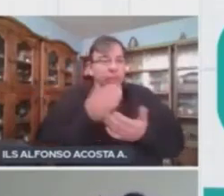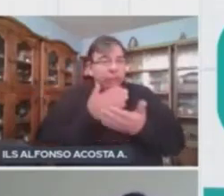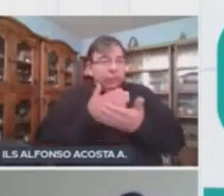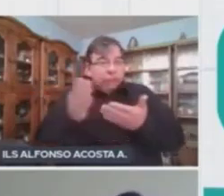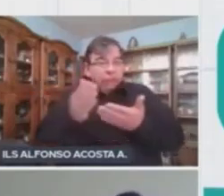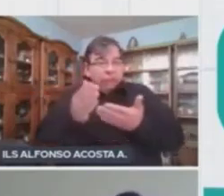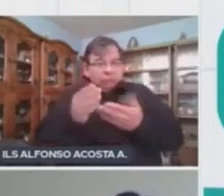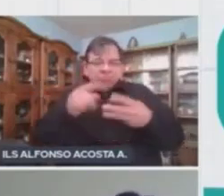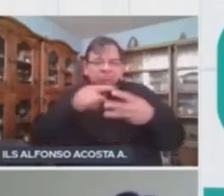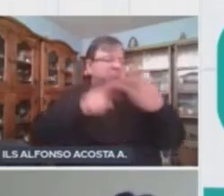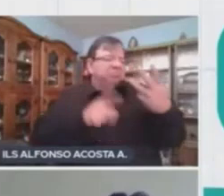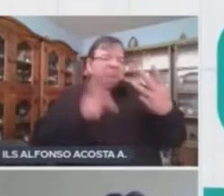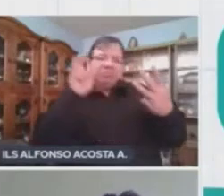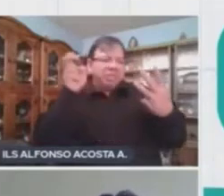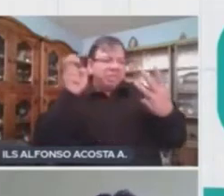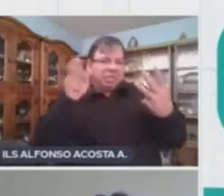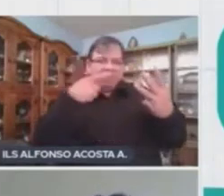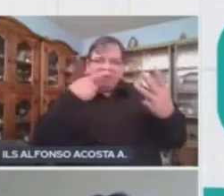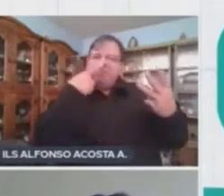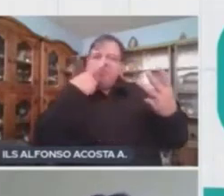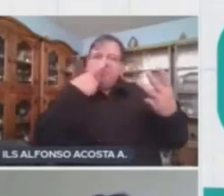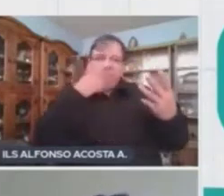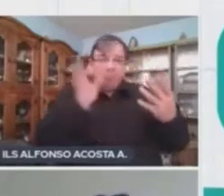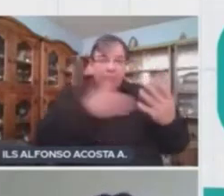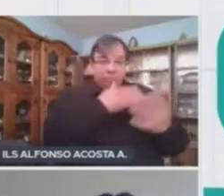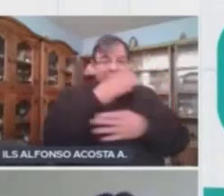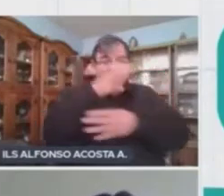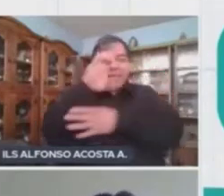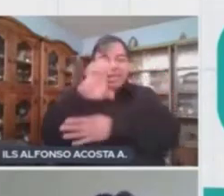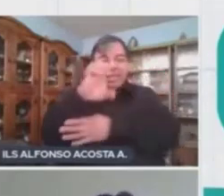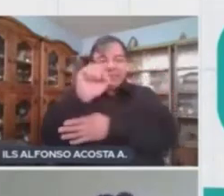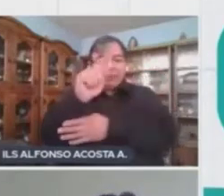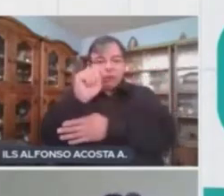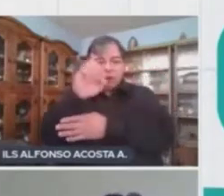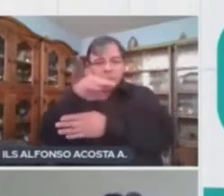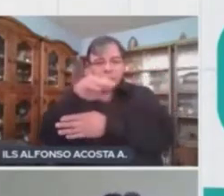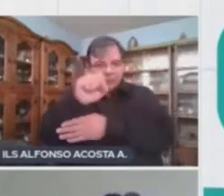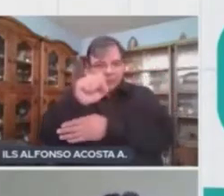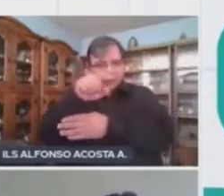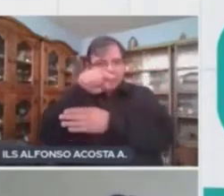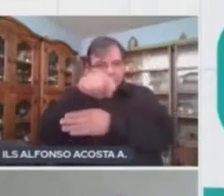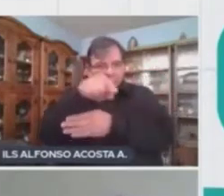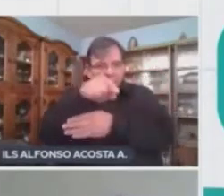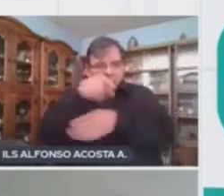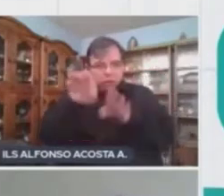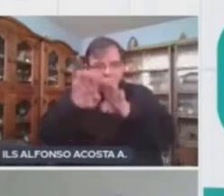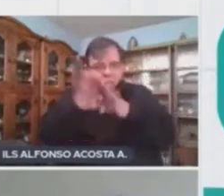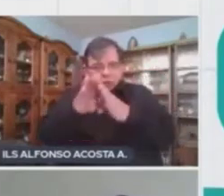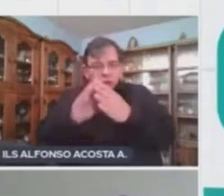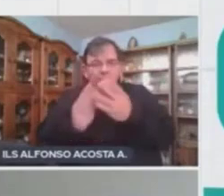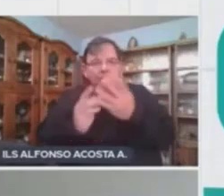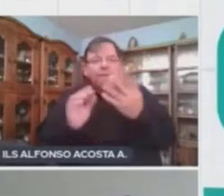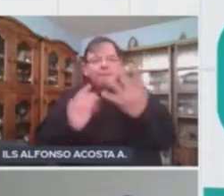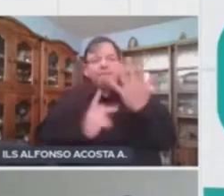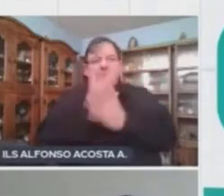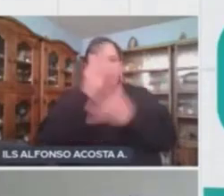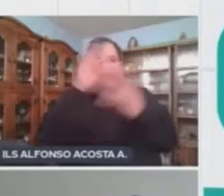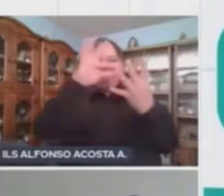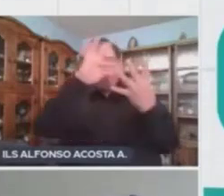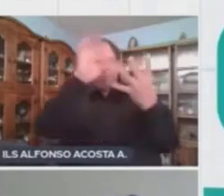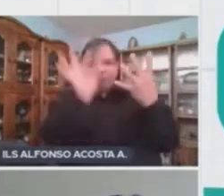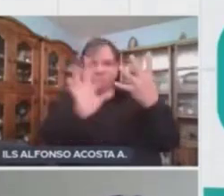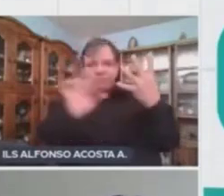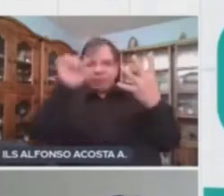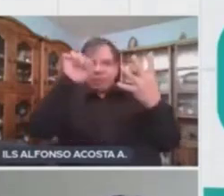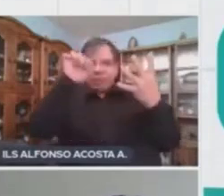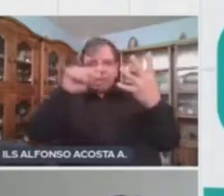nos están preguntando. Los estomas son poros presentes en las hojas de las plantas, como lo vemos ahí a